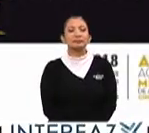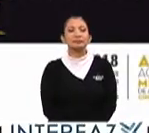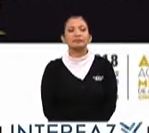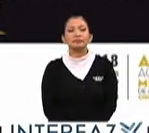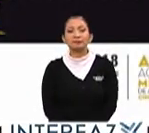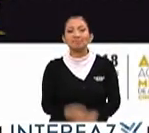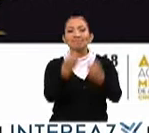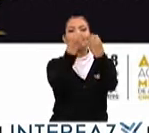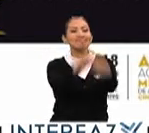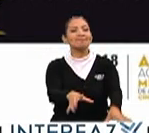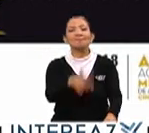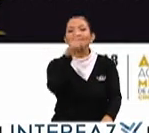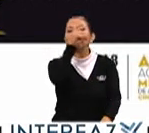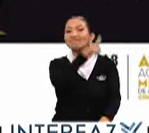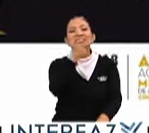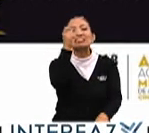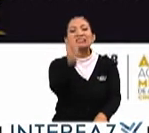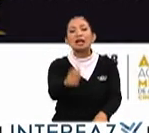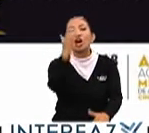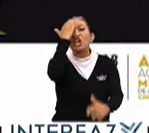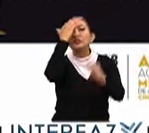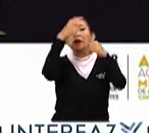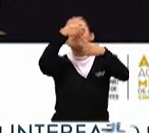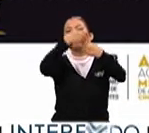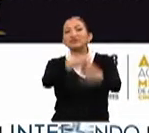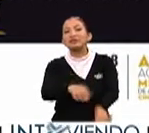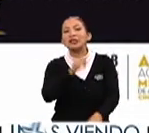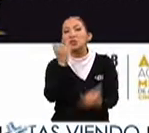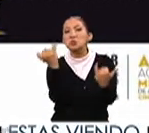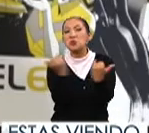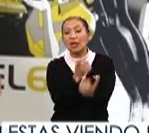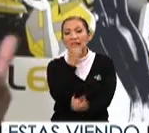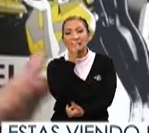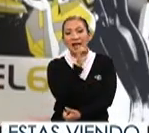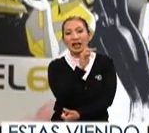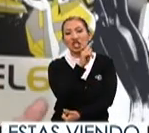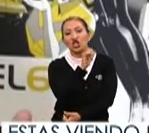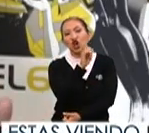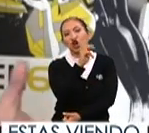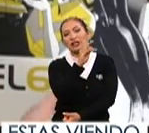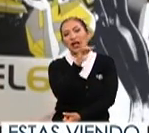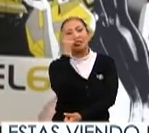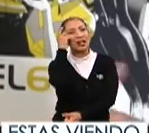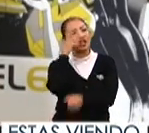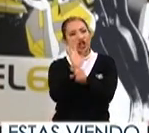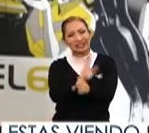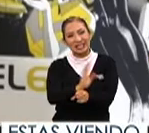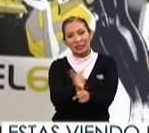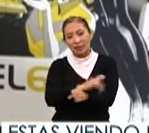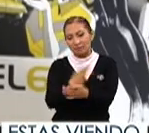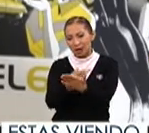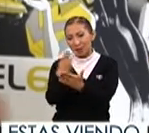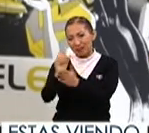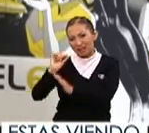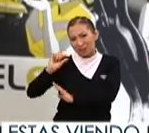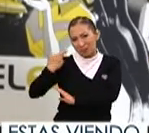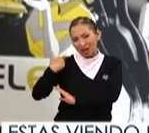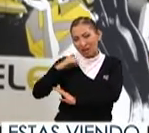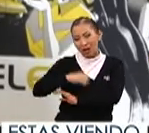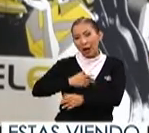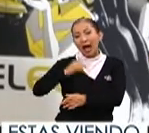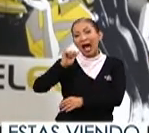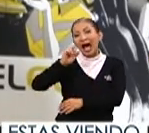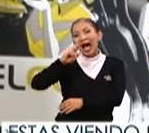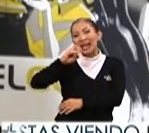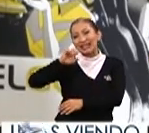La pérdida de una lengua es la pérdida de conocimiento. Así lo considera Ernesto Contreras, director de cine galardonado en la reciente edición de